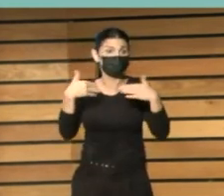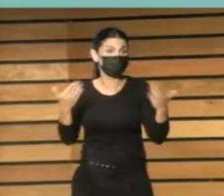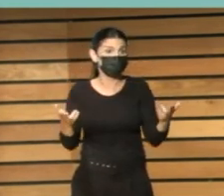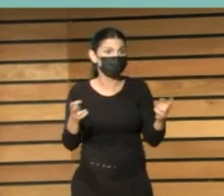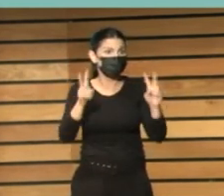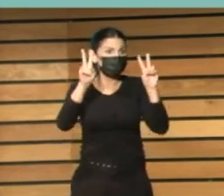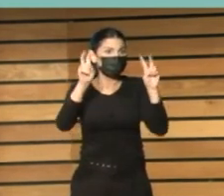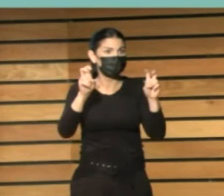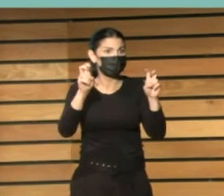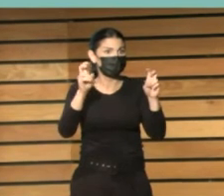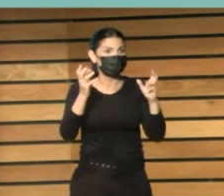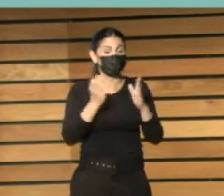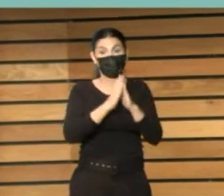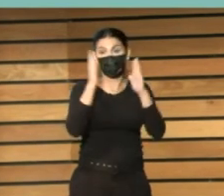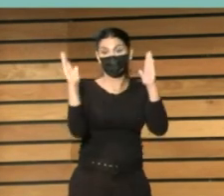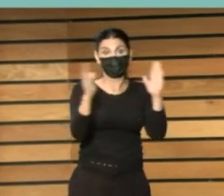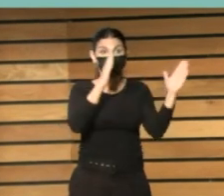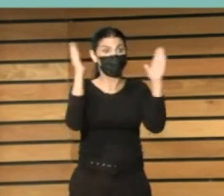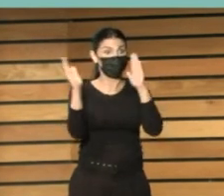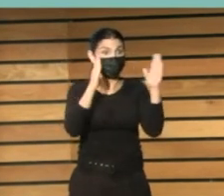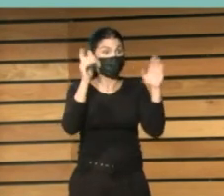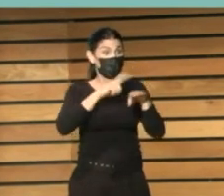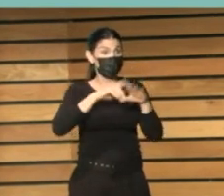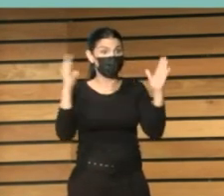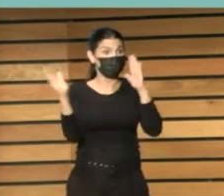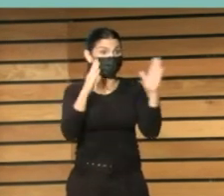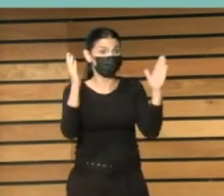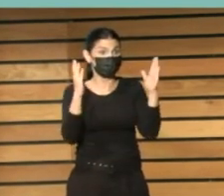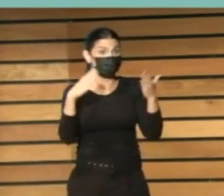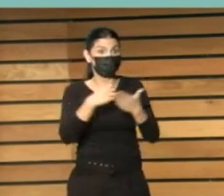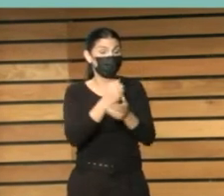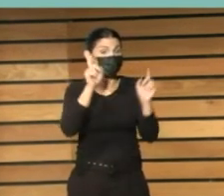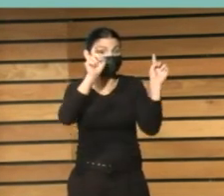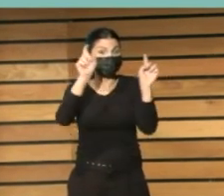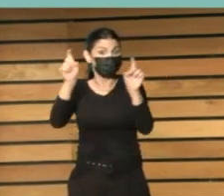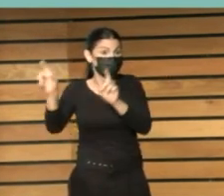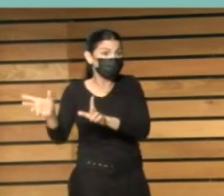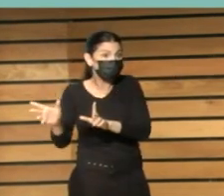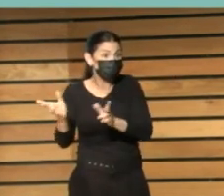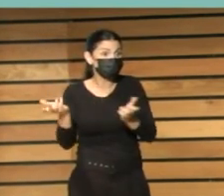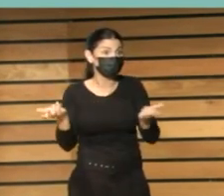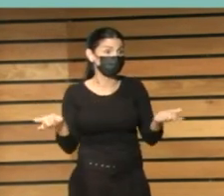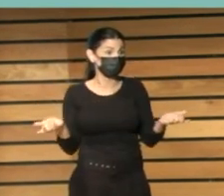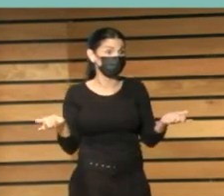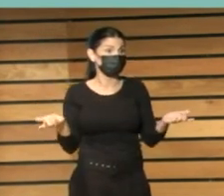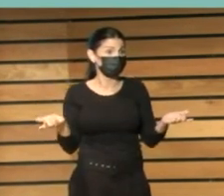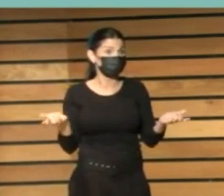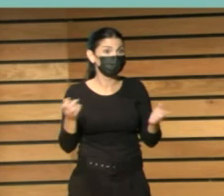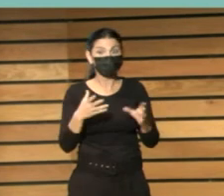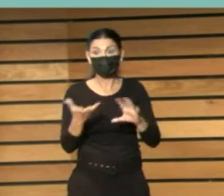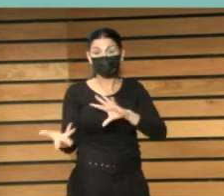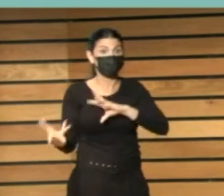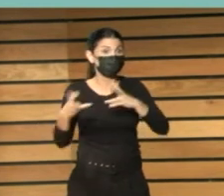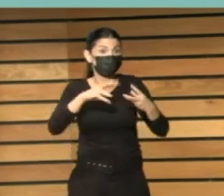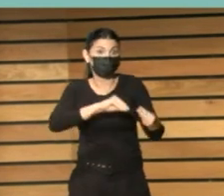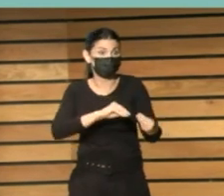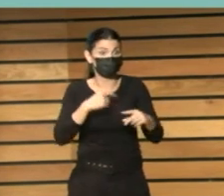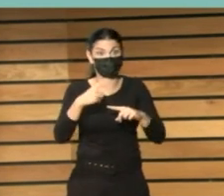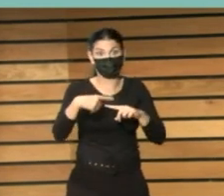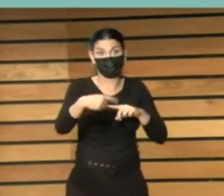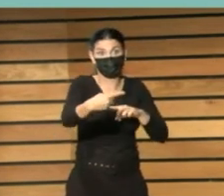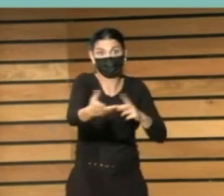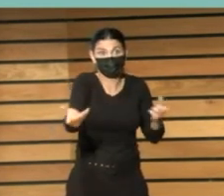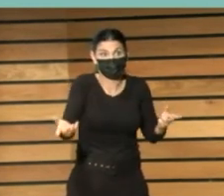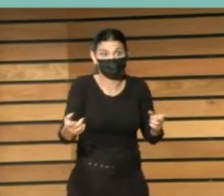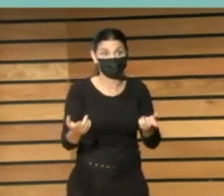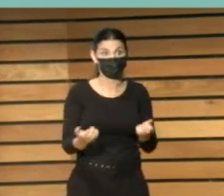todas las épocas de la existencia de la biblioteca yo creo que en el fondo la esencia es la que se queda y todo se transforma y ya dejo la palabra era solo por